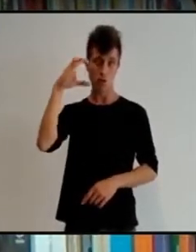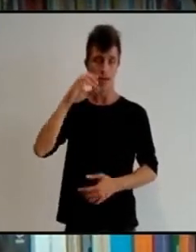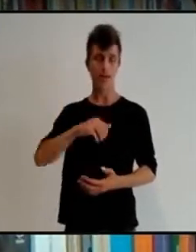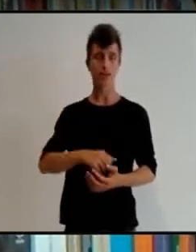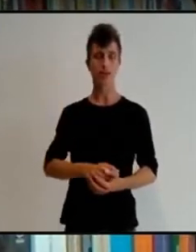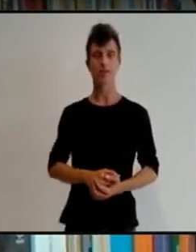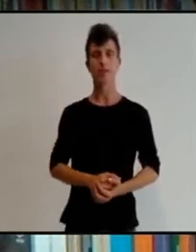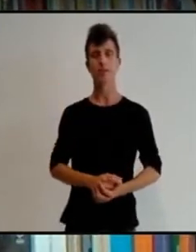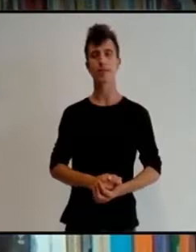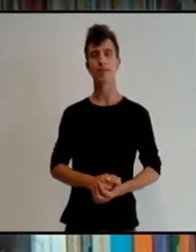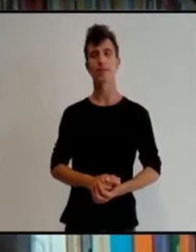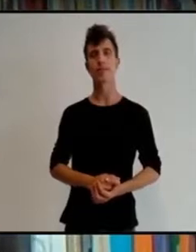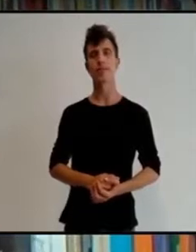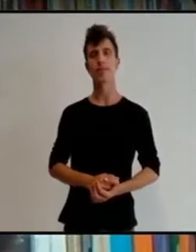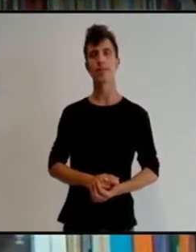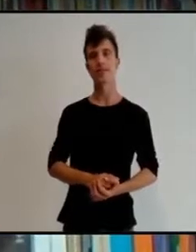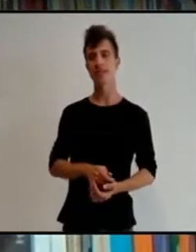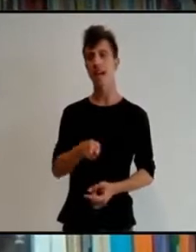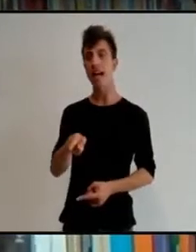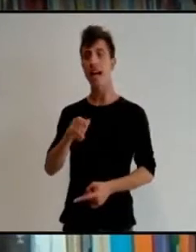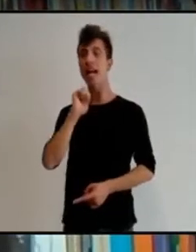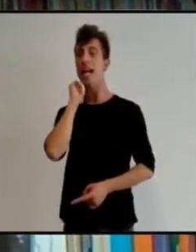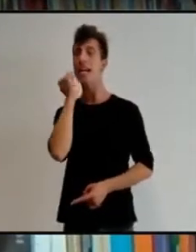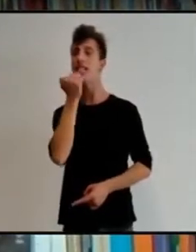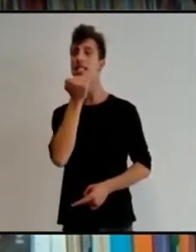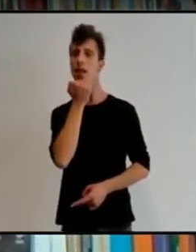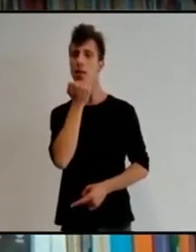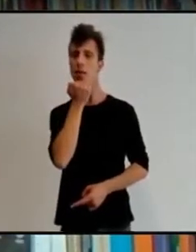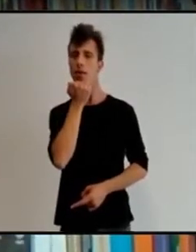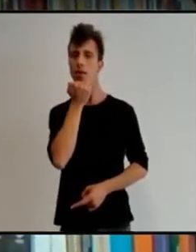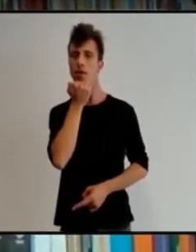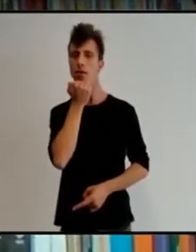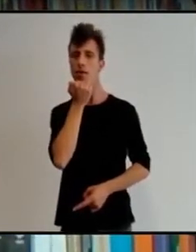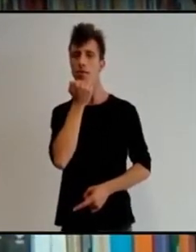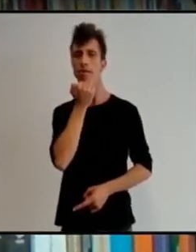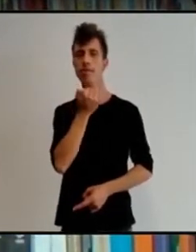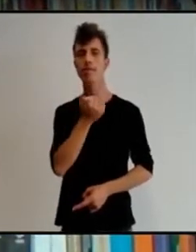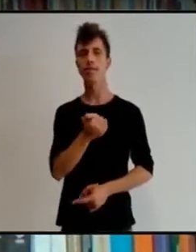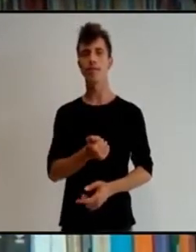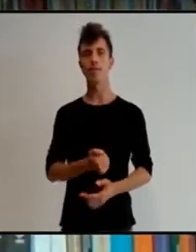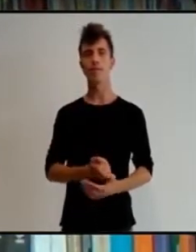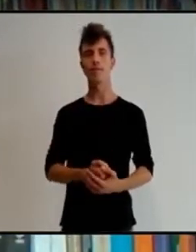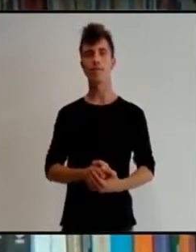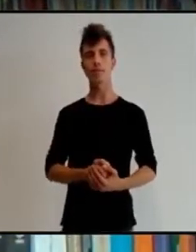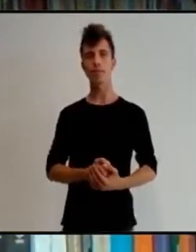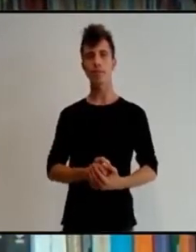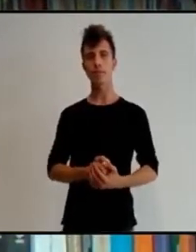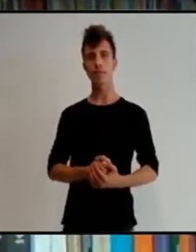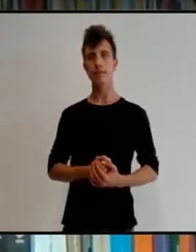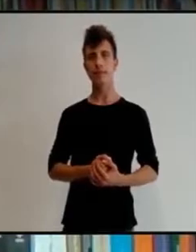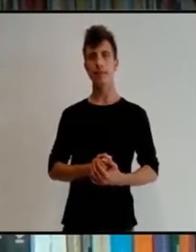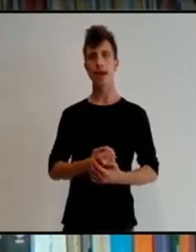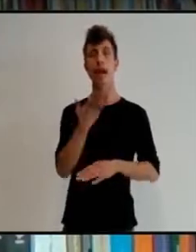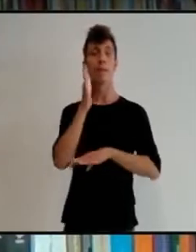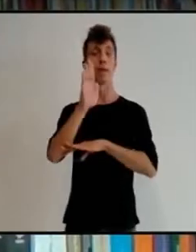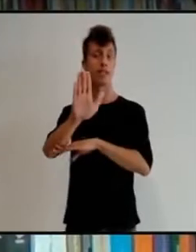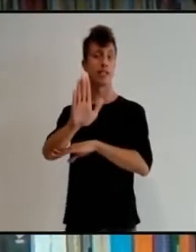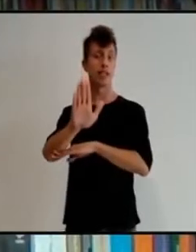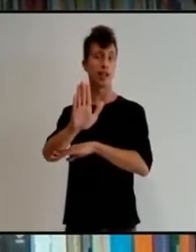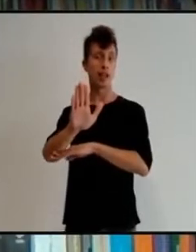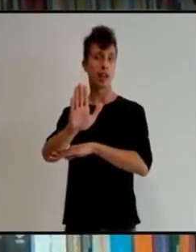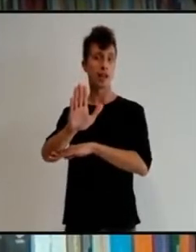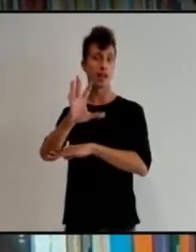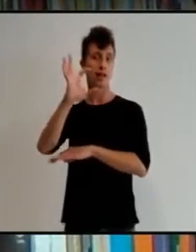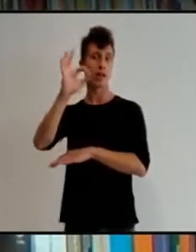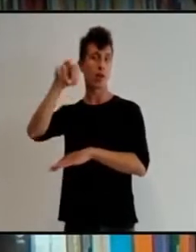que es presentada a ustedes por la coordinadora de ONGs y por otros movimientos solidarios de Lleida